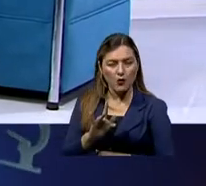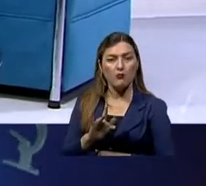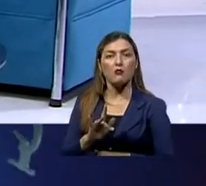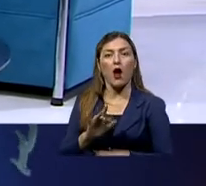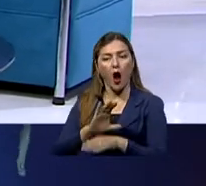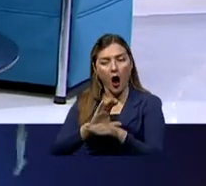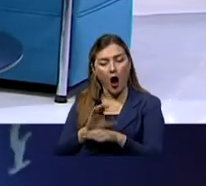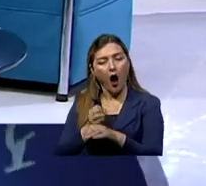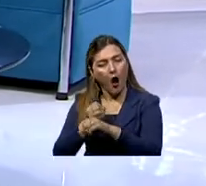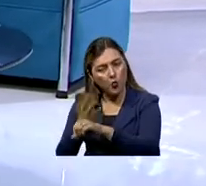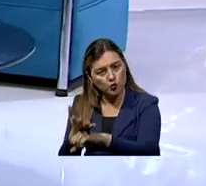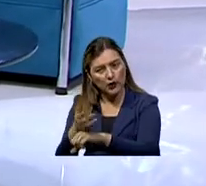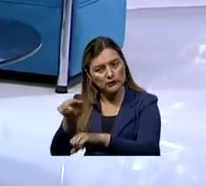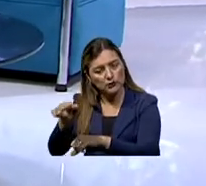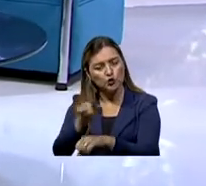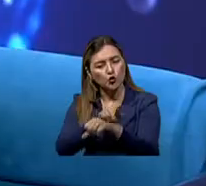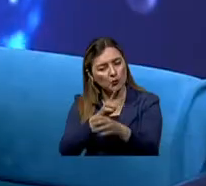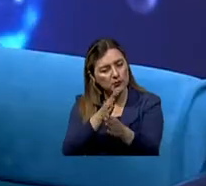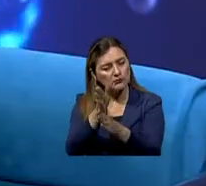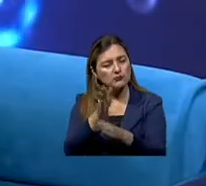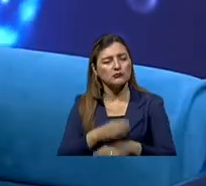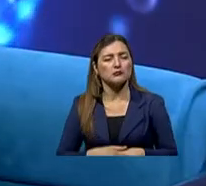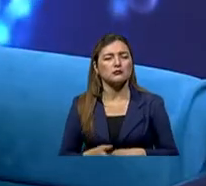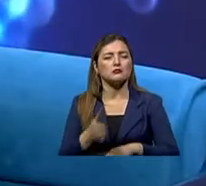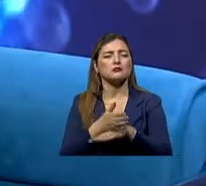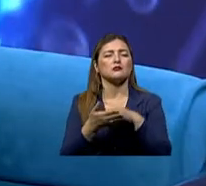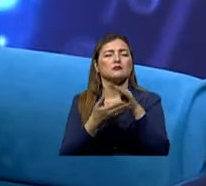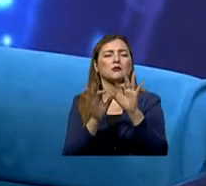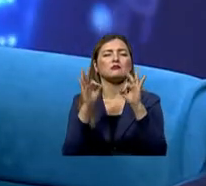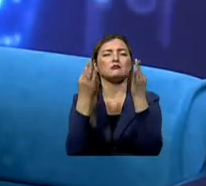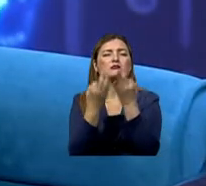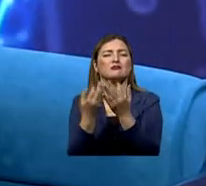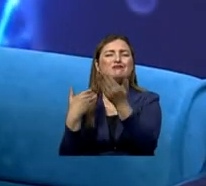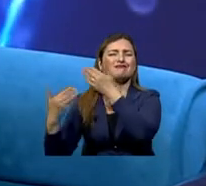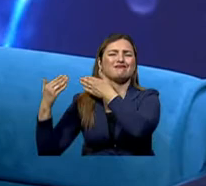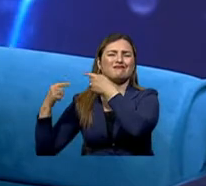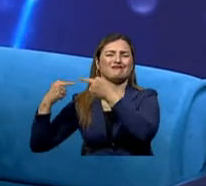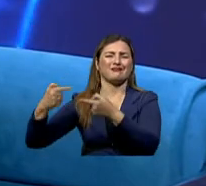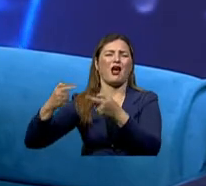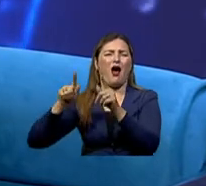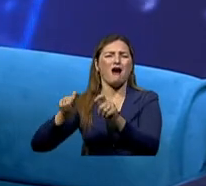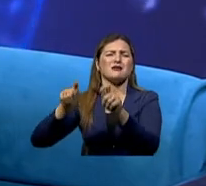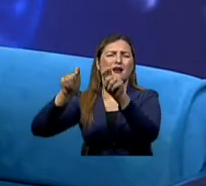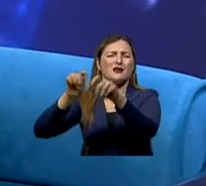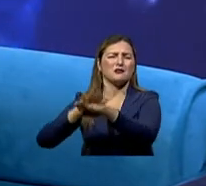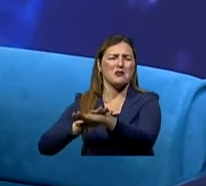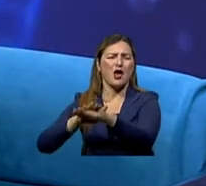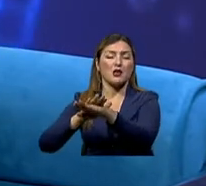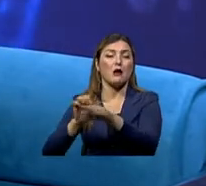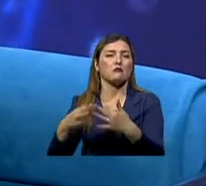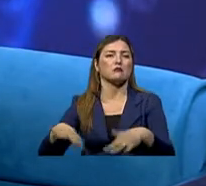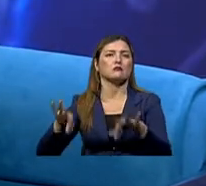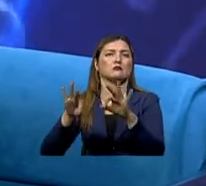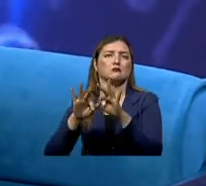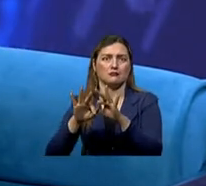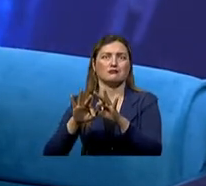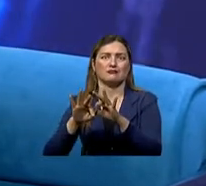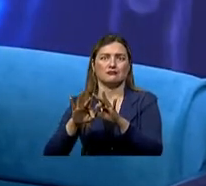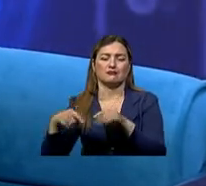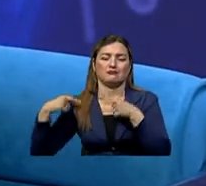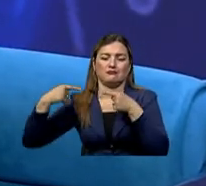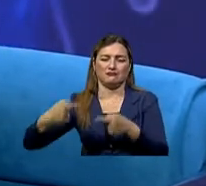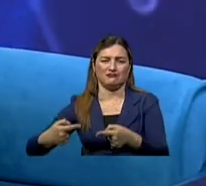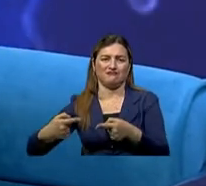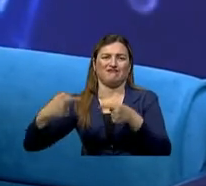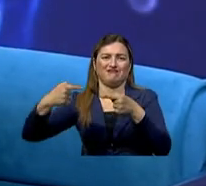debe tener también. Si hay antecedentes familiares, es importantísimo el melanoma porque ese sí tiene la base genética en el que sí se va transmitiendo